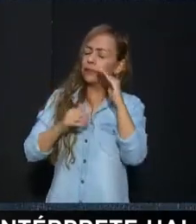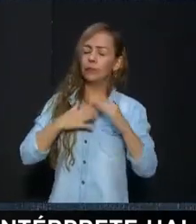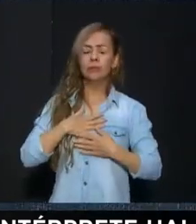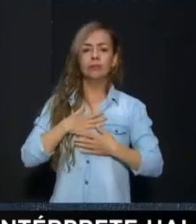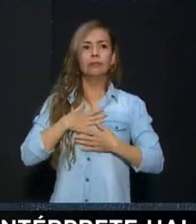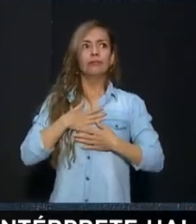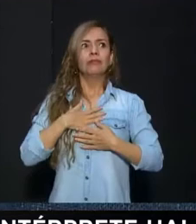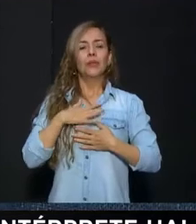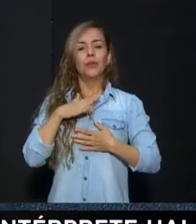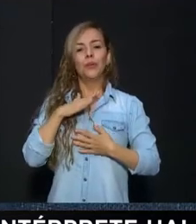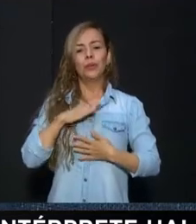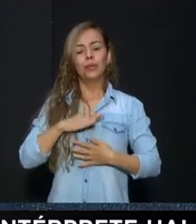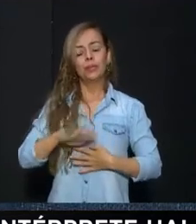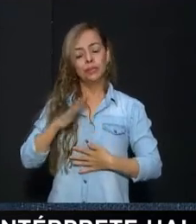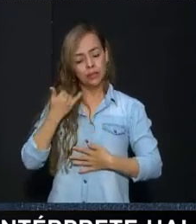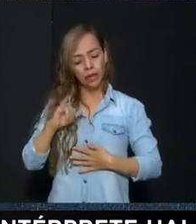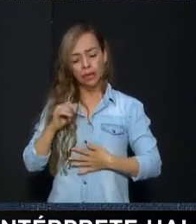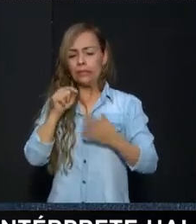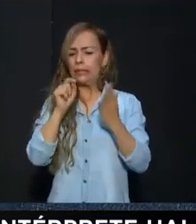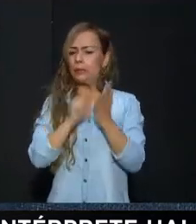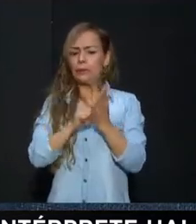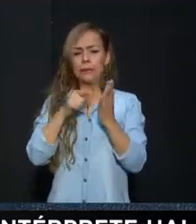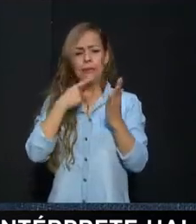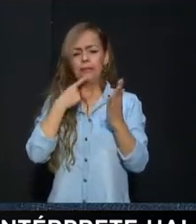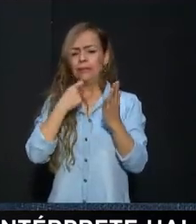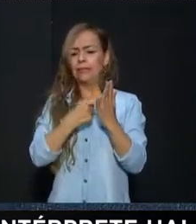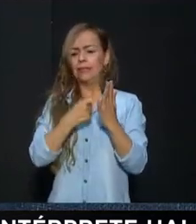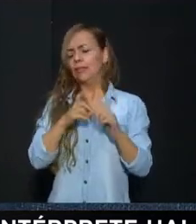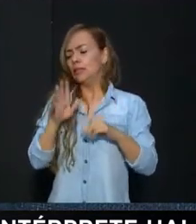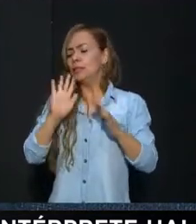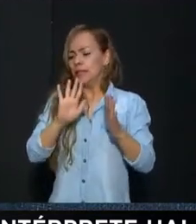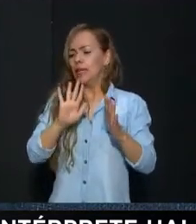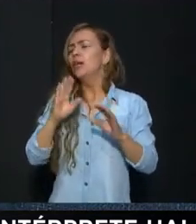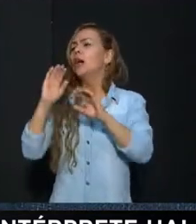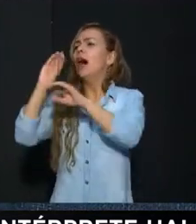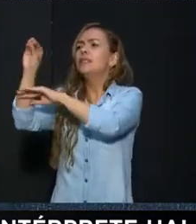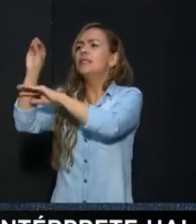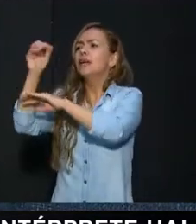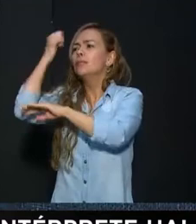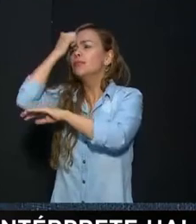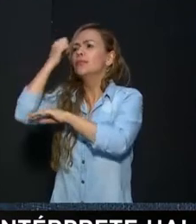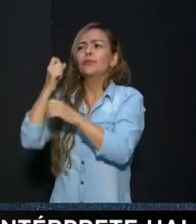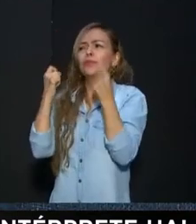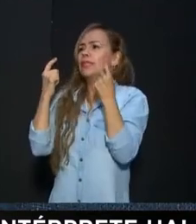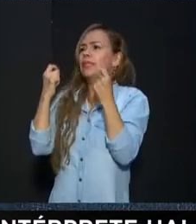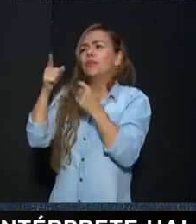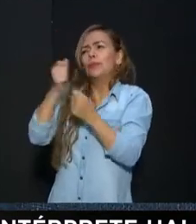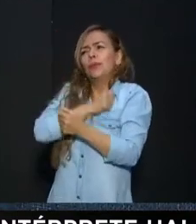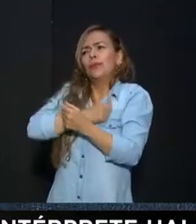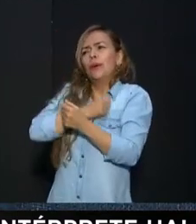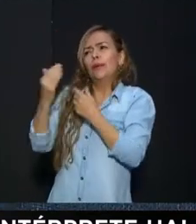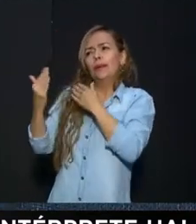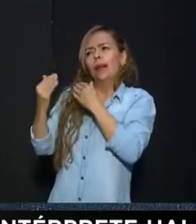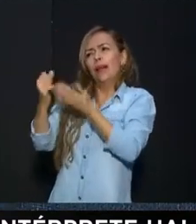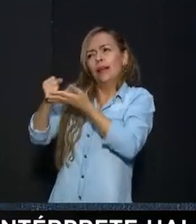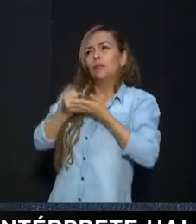Y decir bueno Este puntico Se nos salió de las manos Listo No lo cumplamos Comuniquemosle al profe Que realmente No somos capaces